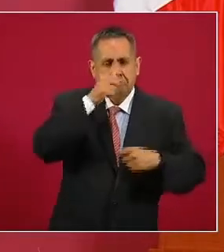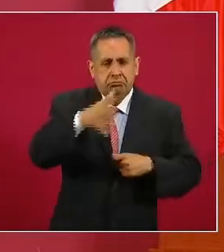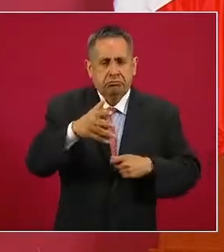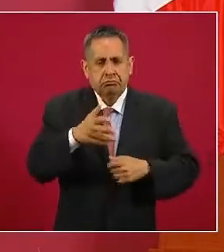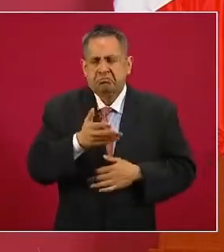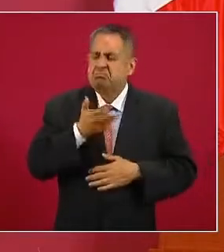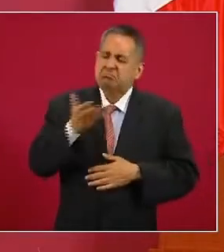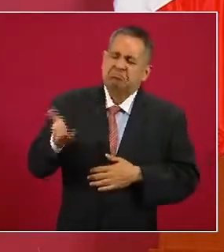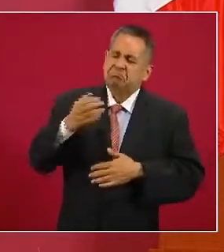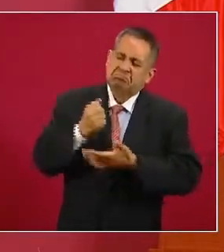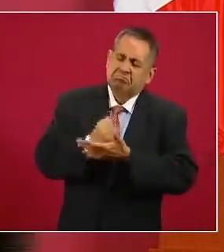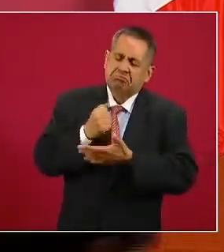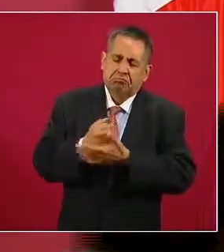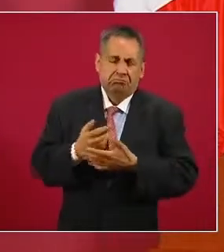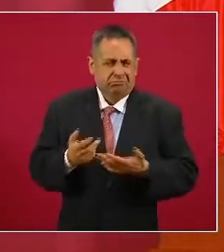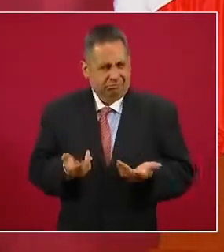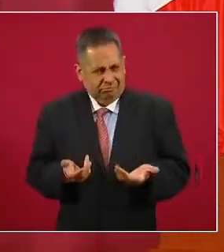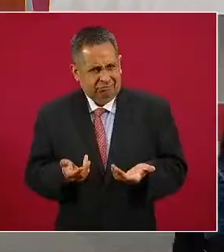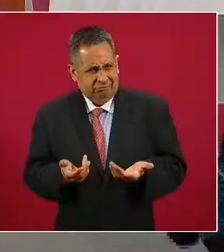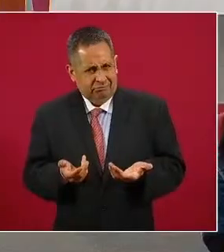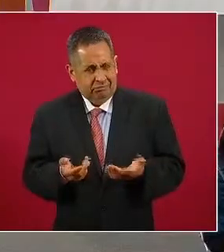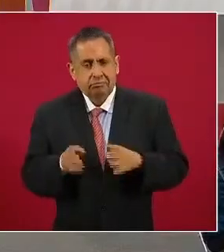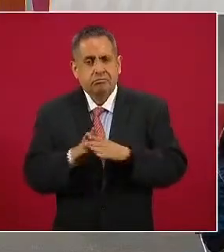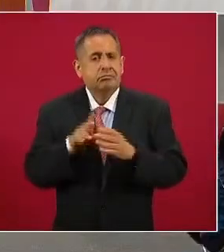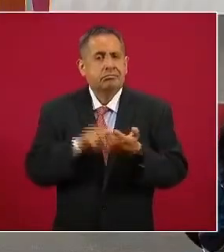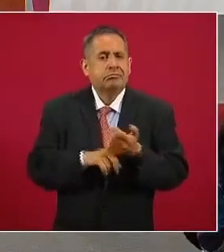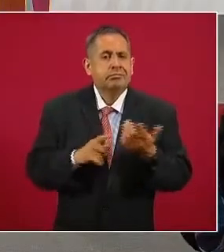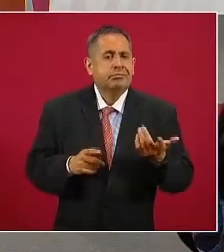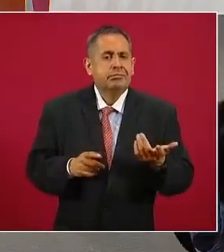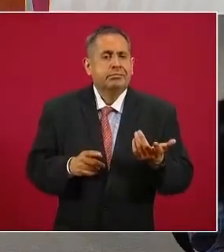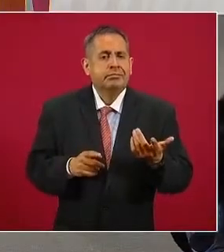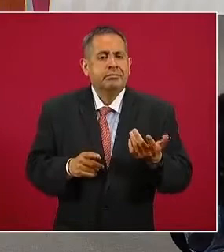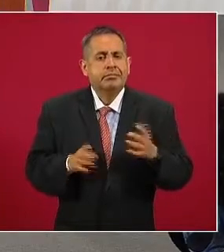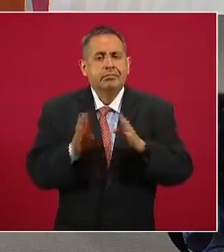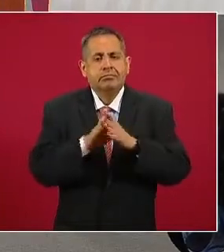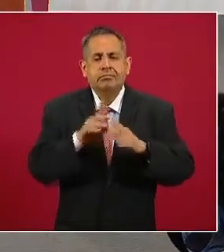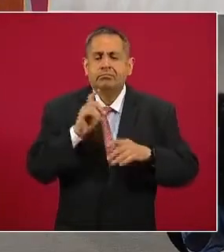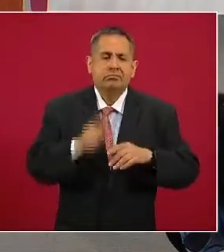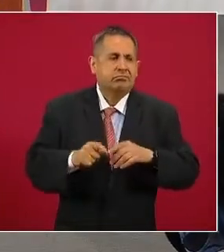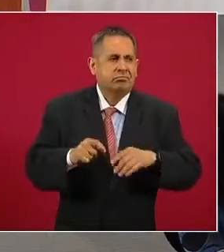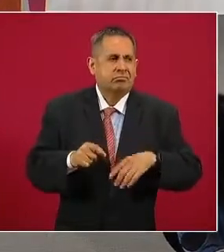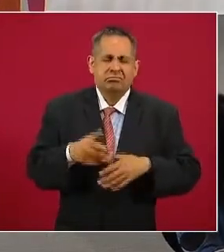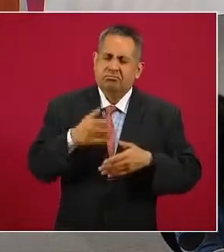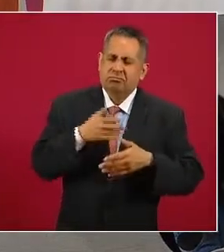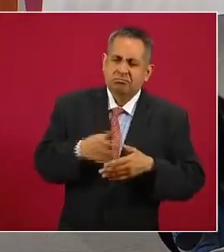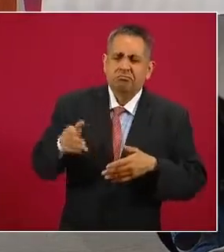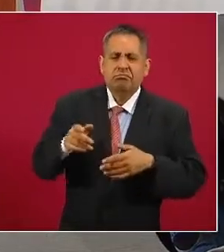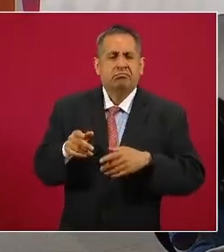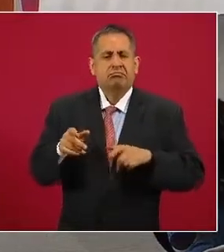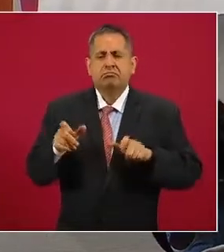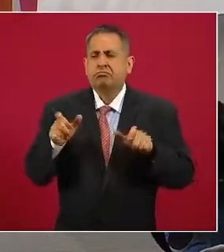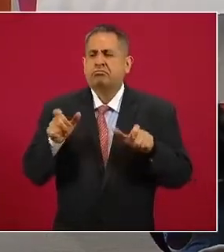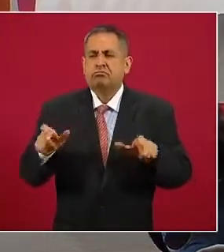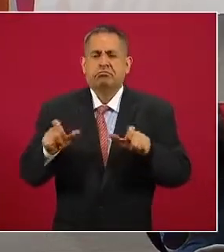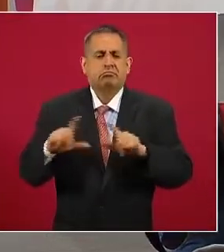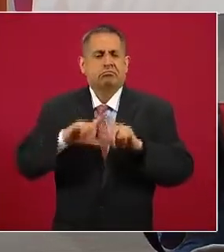pidiendo que salga la Guardia Nacional